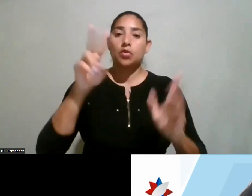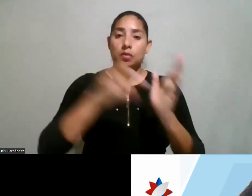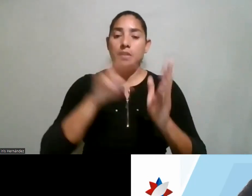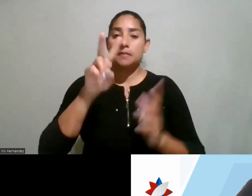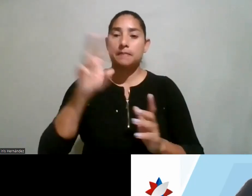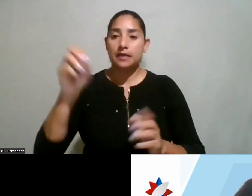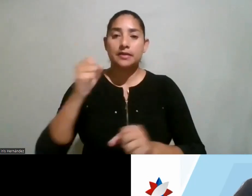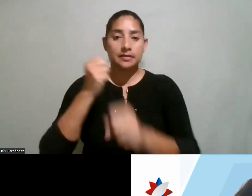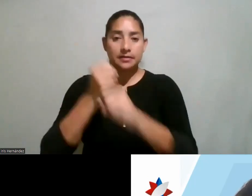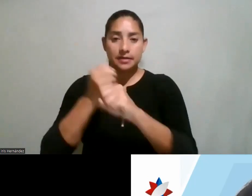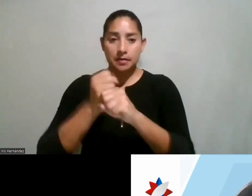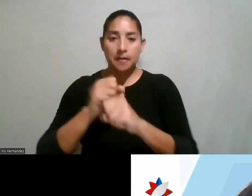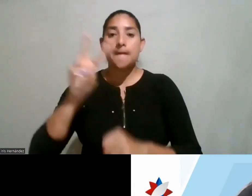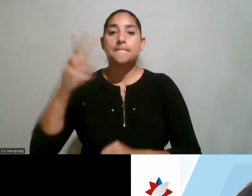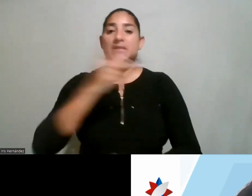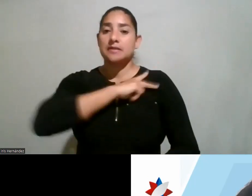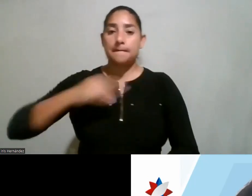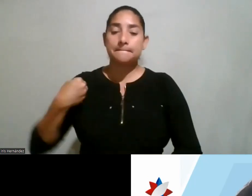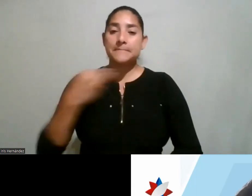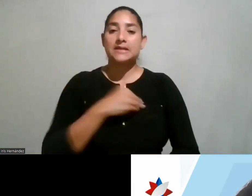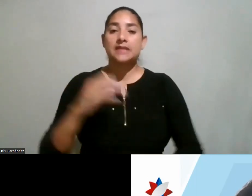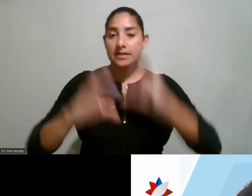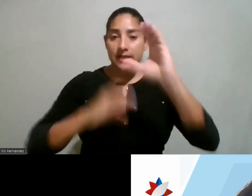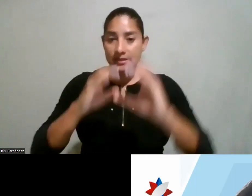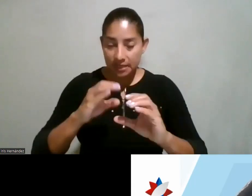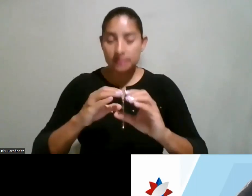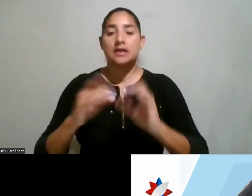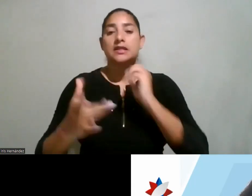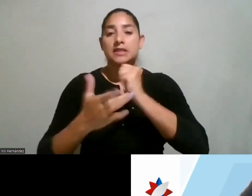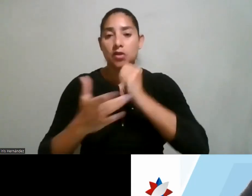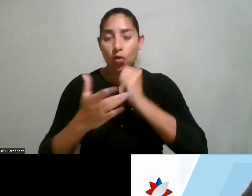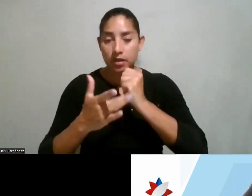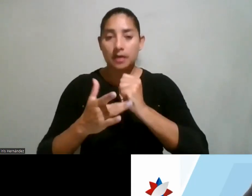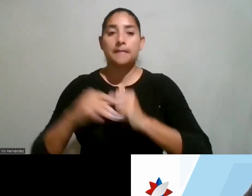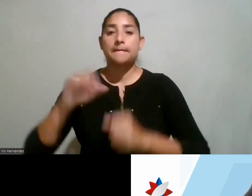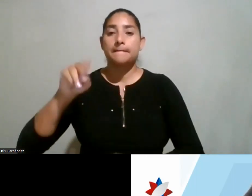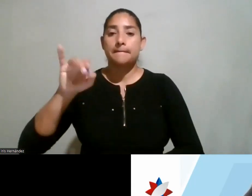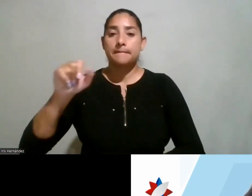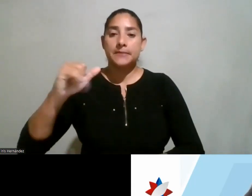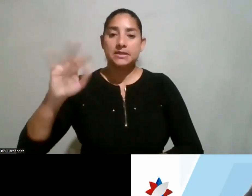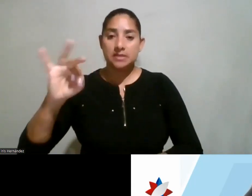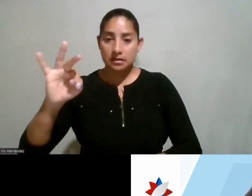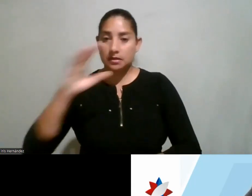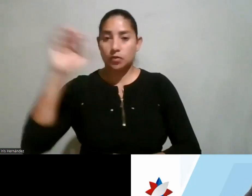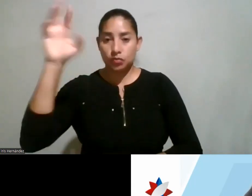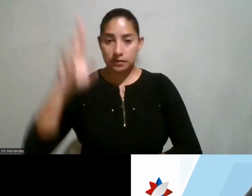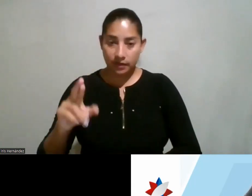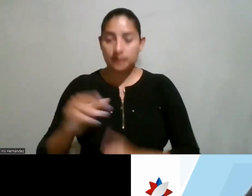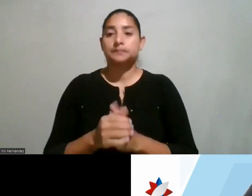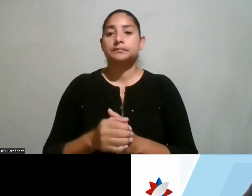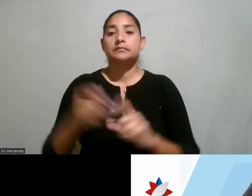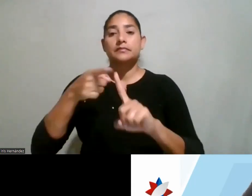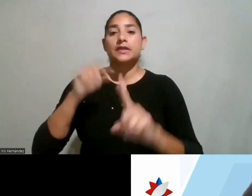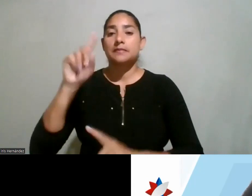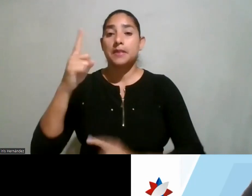laboró como viceministra de Ciencia y Tecnología del Ministerio de Ciencia, Tecnología y Telecomunicaciones de Costa Rica. Desde el